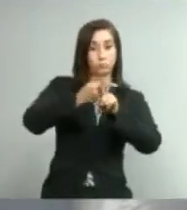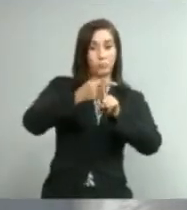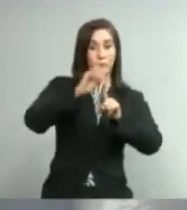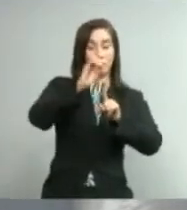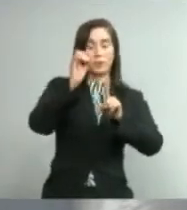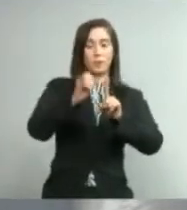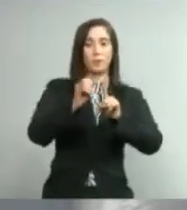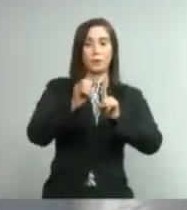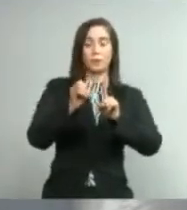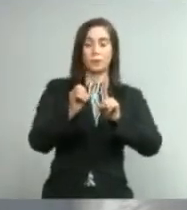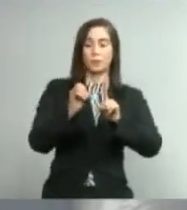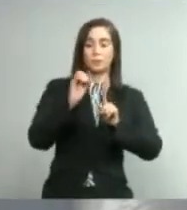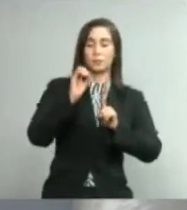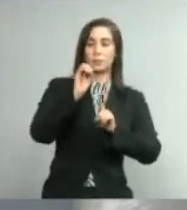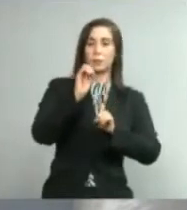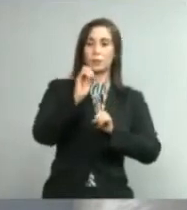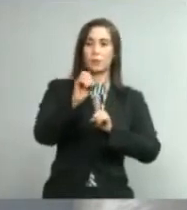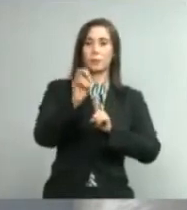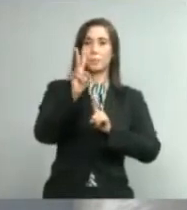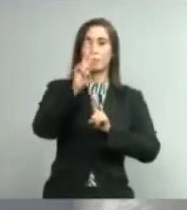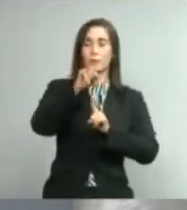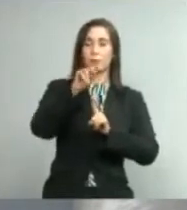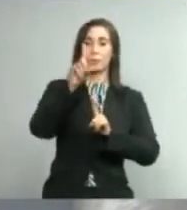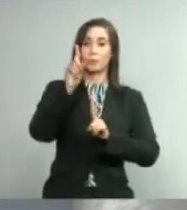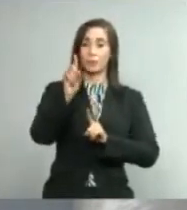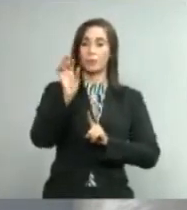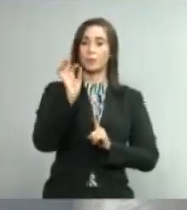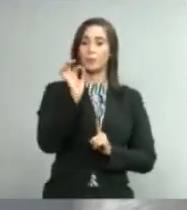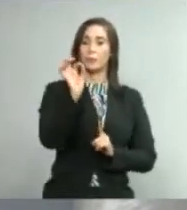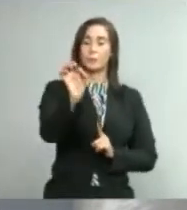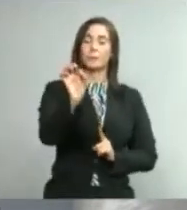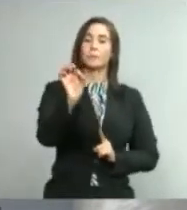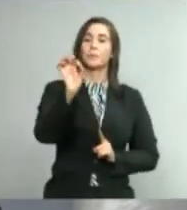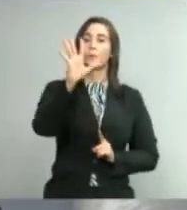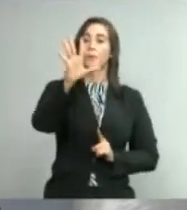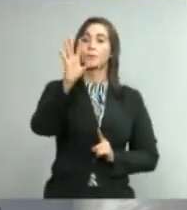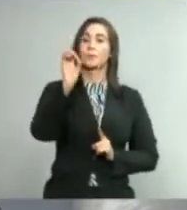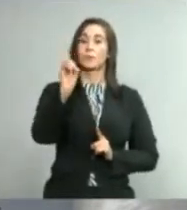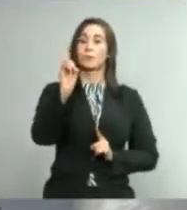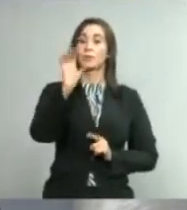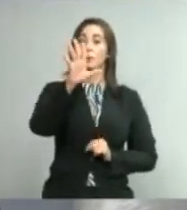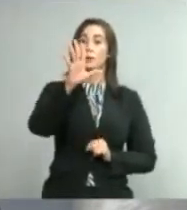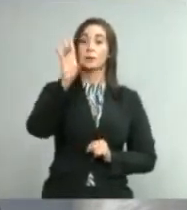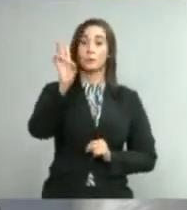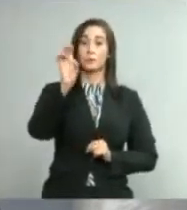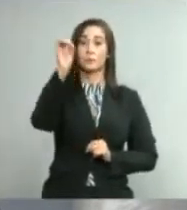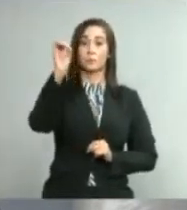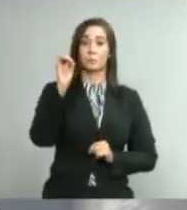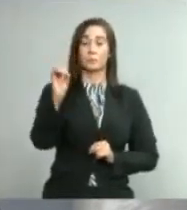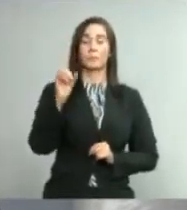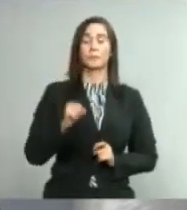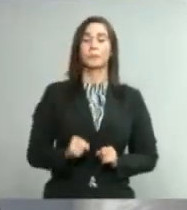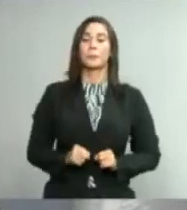se sitúa en 21.57%.